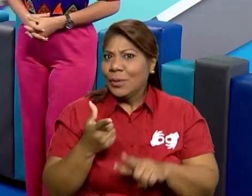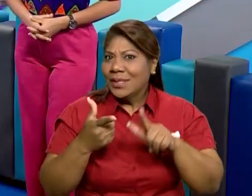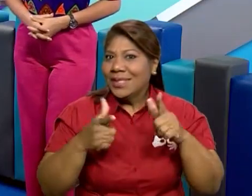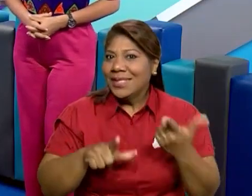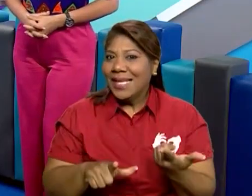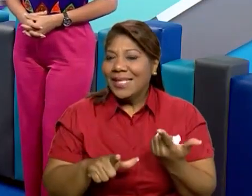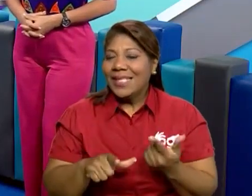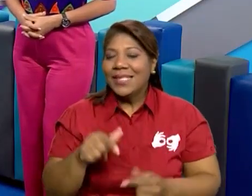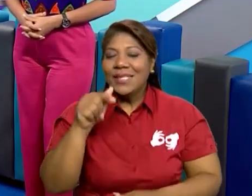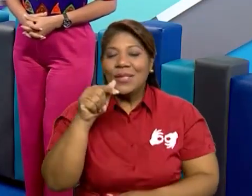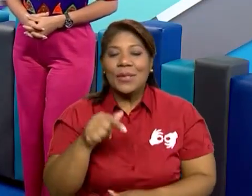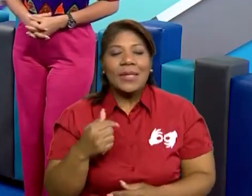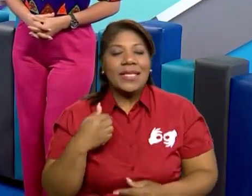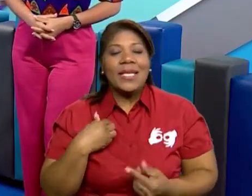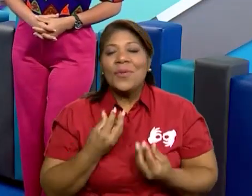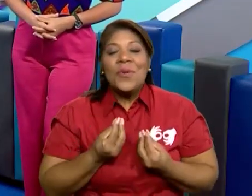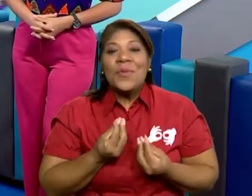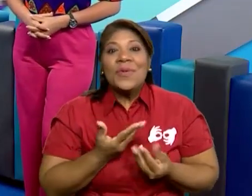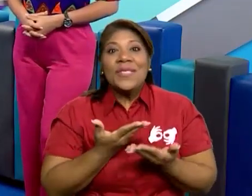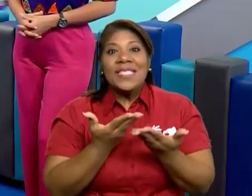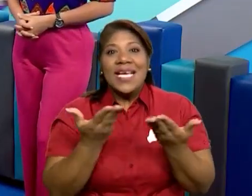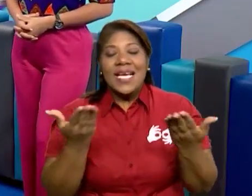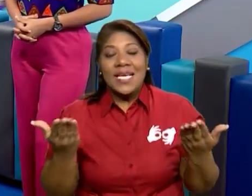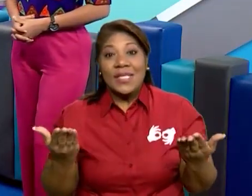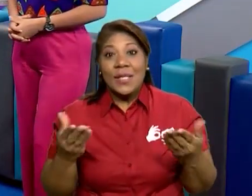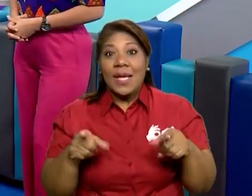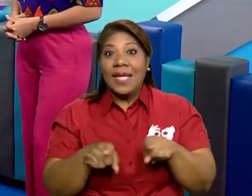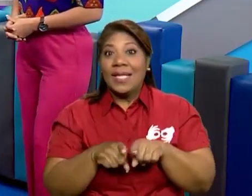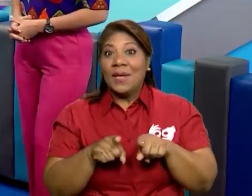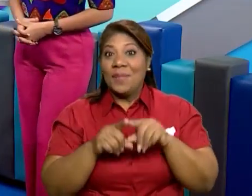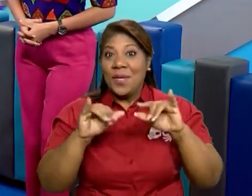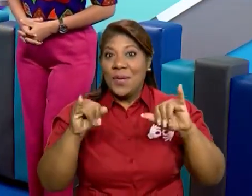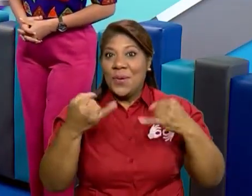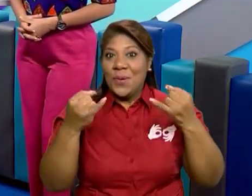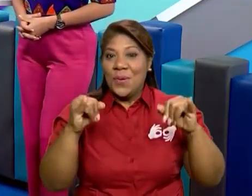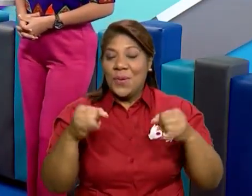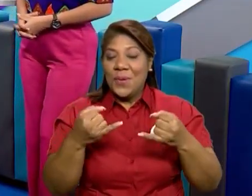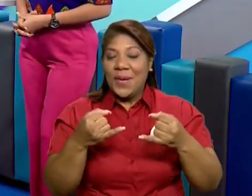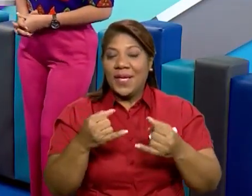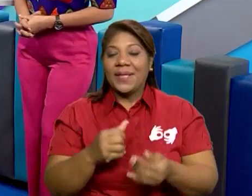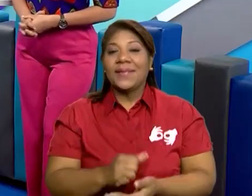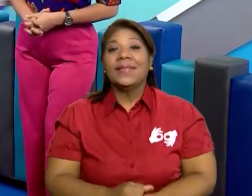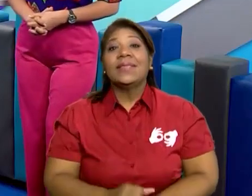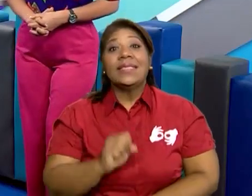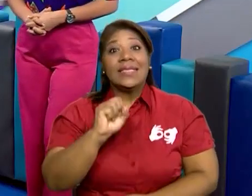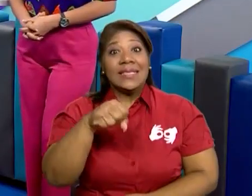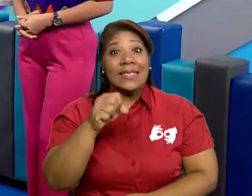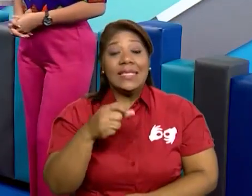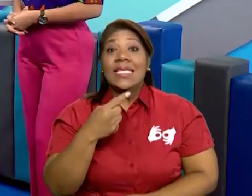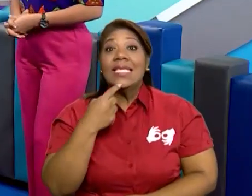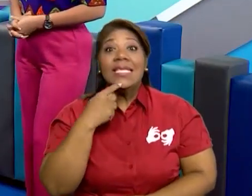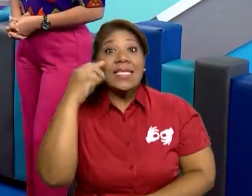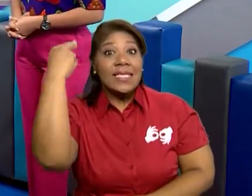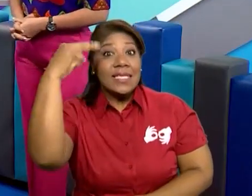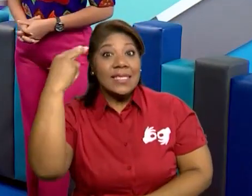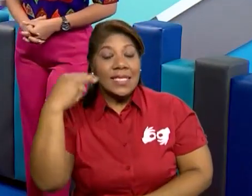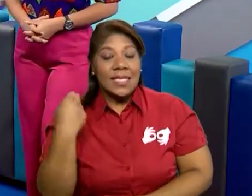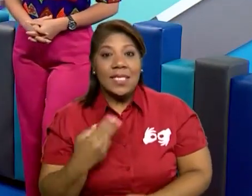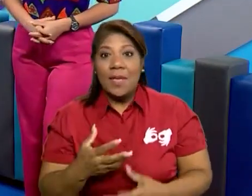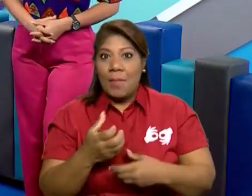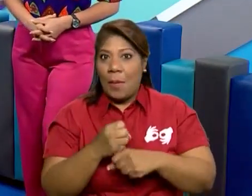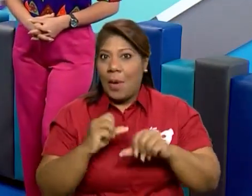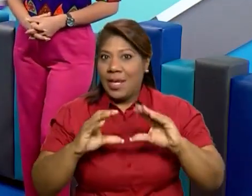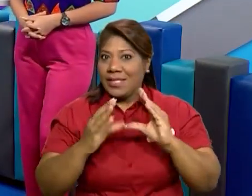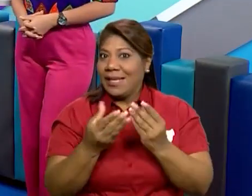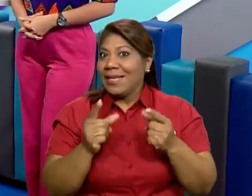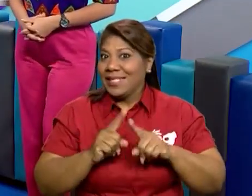tenemos muchas cositas y hoy tenemos un juego Maestra Nini. ¿Sí, verdad? súper divertido para desarrollar la clase de